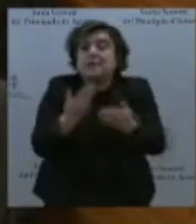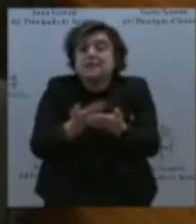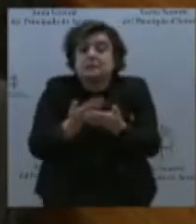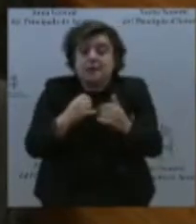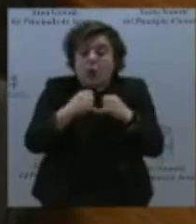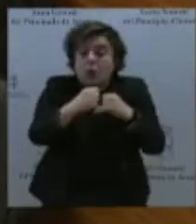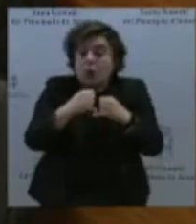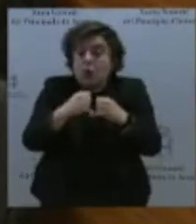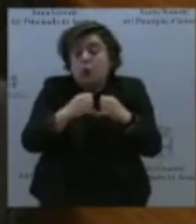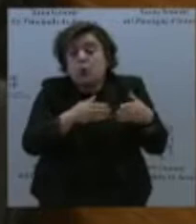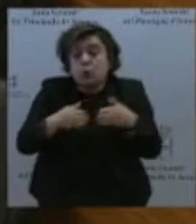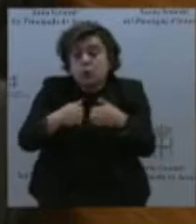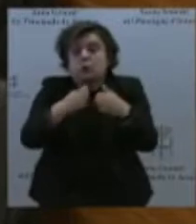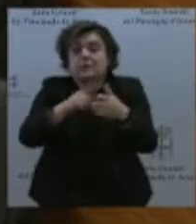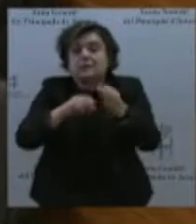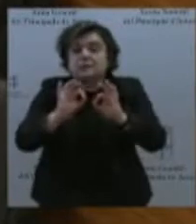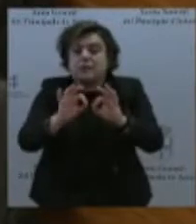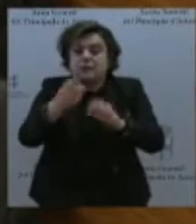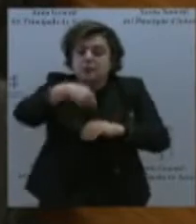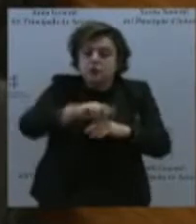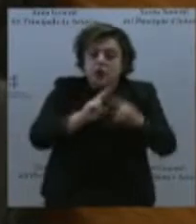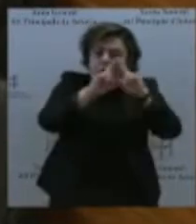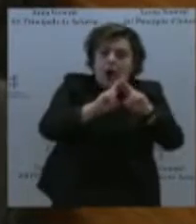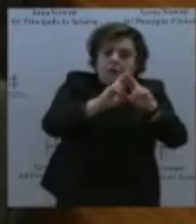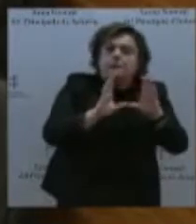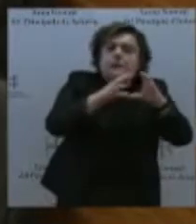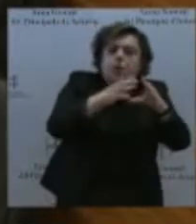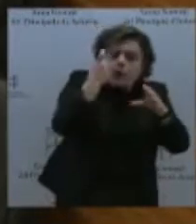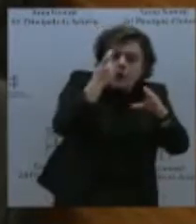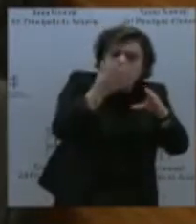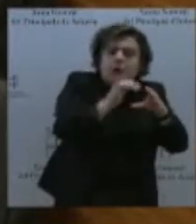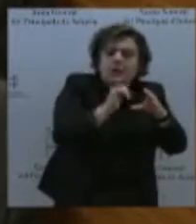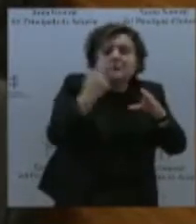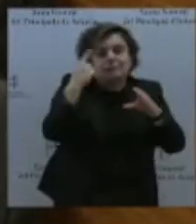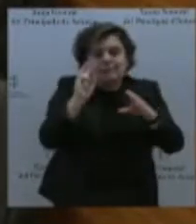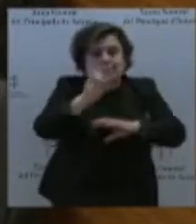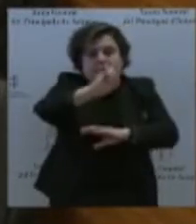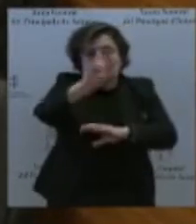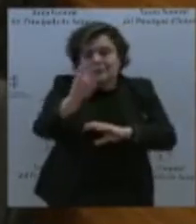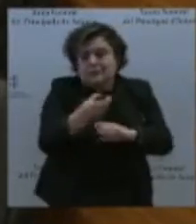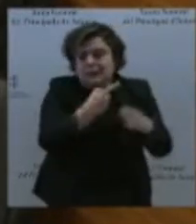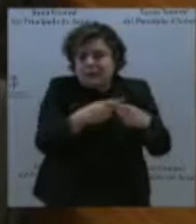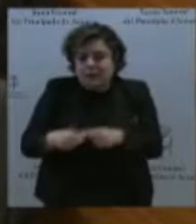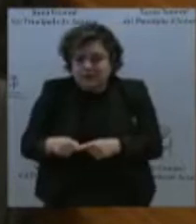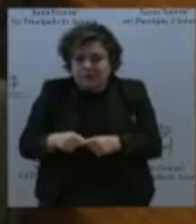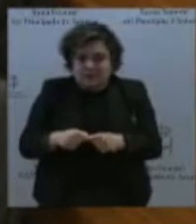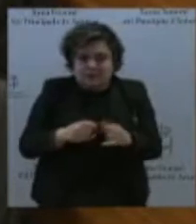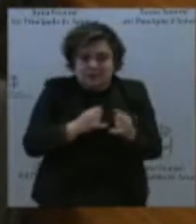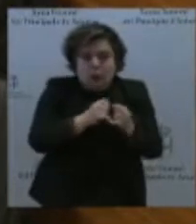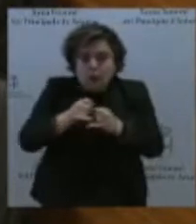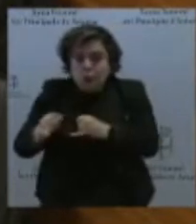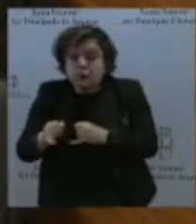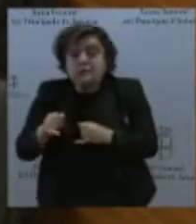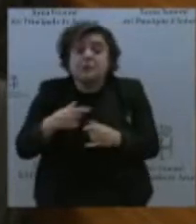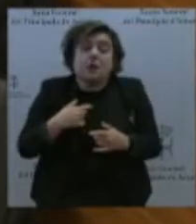alumnado que existe y se ha visto que hay una gran variedad de desplazamientos. Pero entendemos que es necesario el servicio, entendemos que este alumnado requiere de un